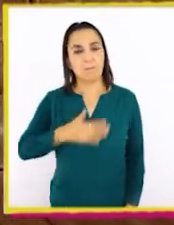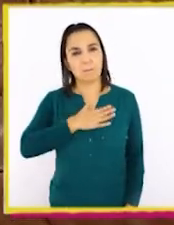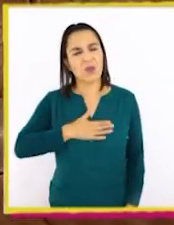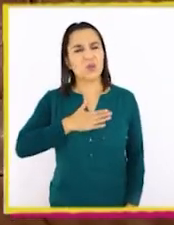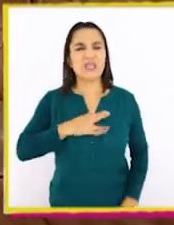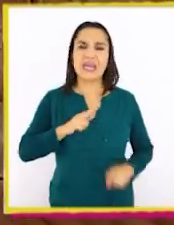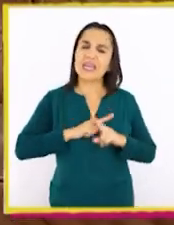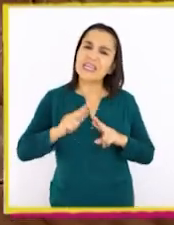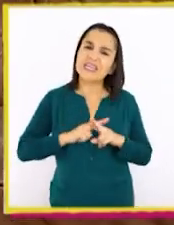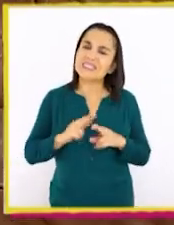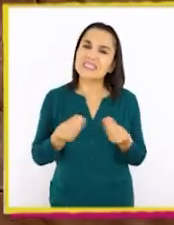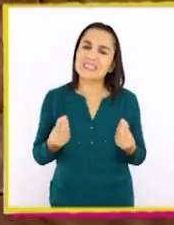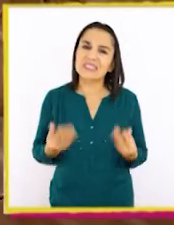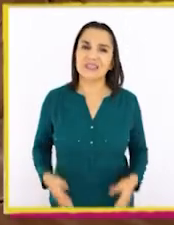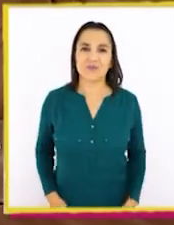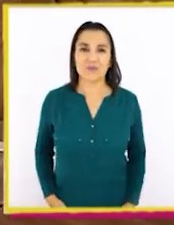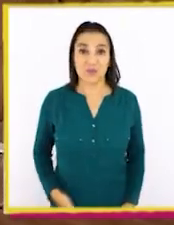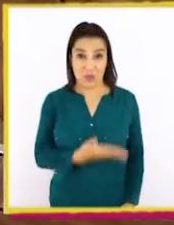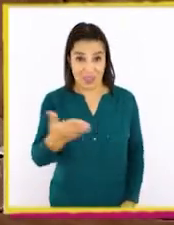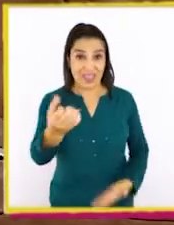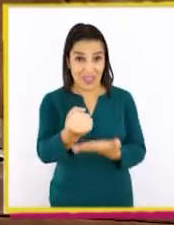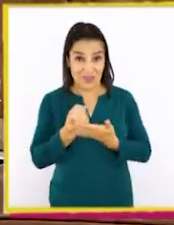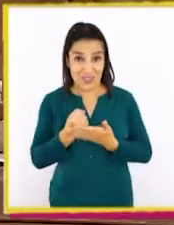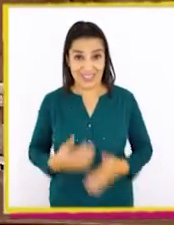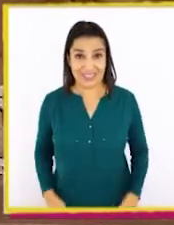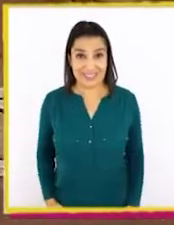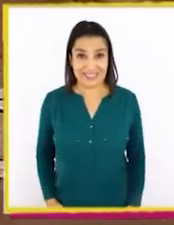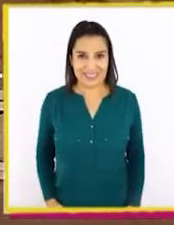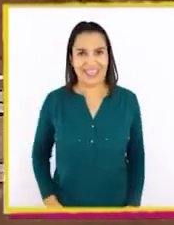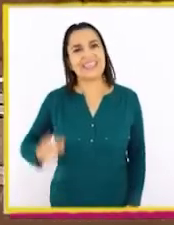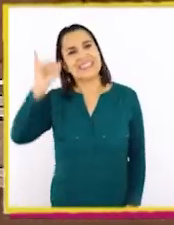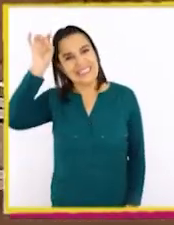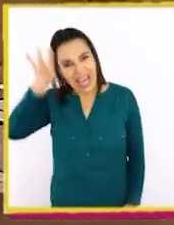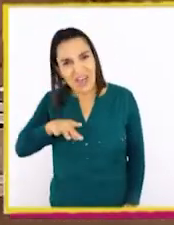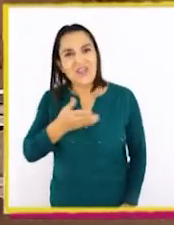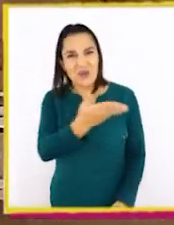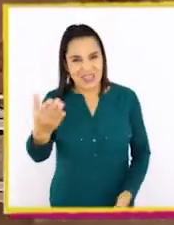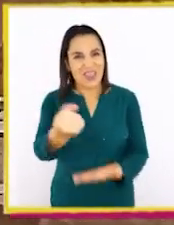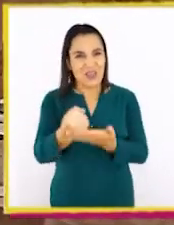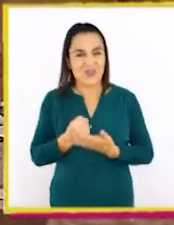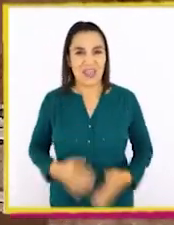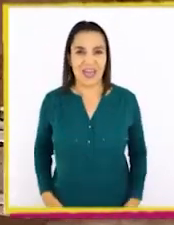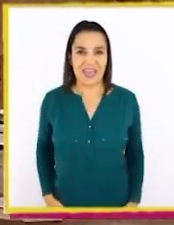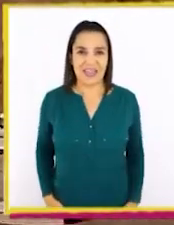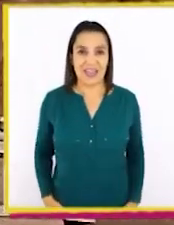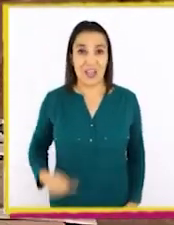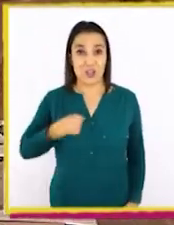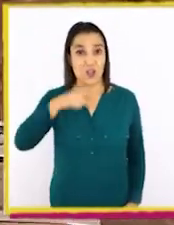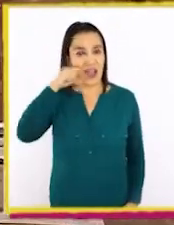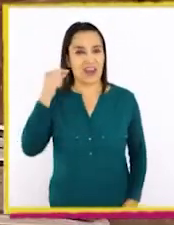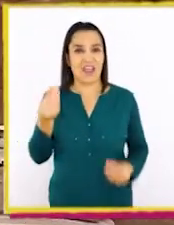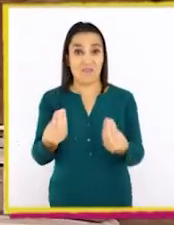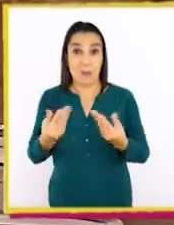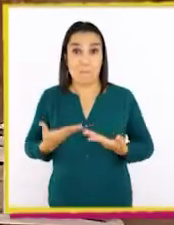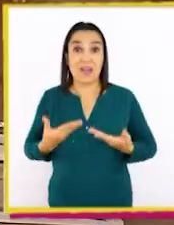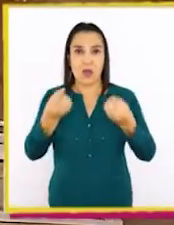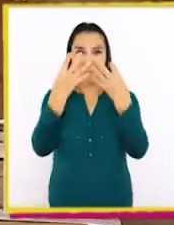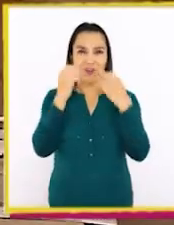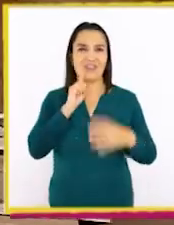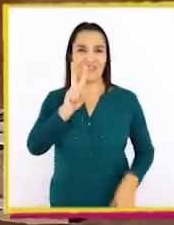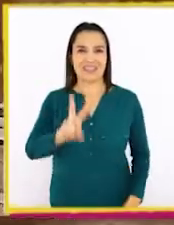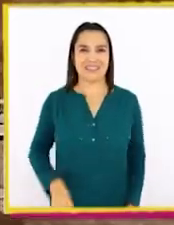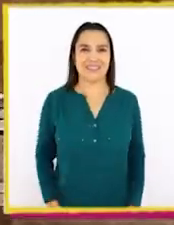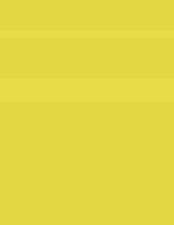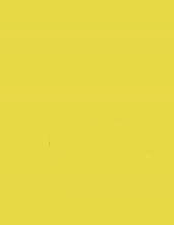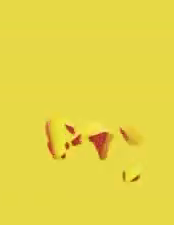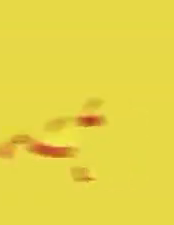Me gustaría hacer algo al respecto. ¿Me ayudan? Sabía que podía contar con ustedes. Soy Aref. Bienvenidos